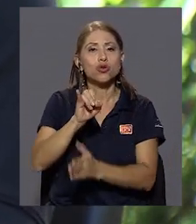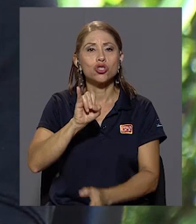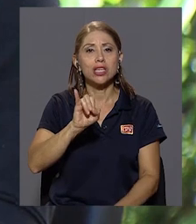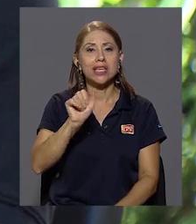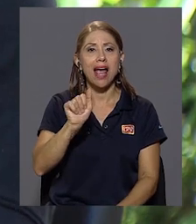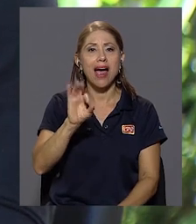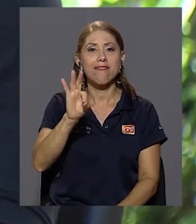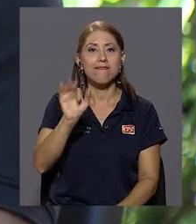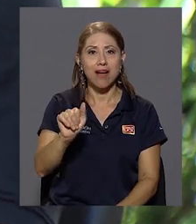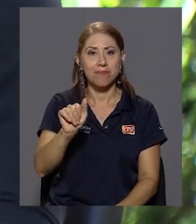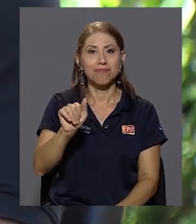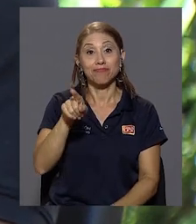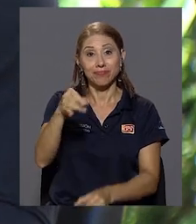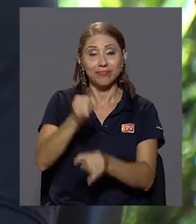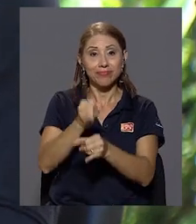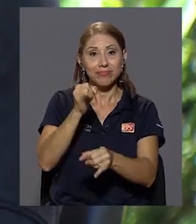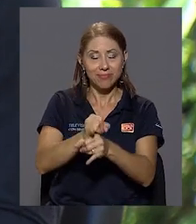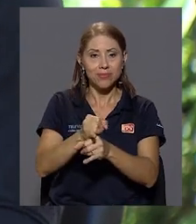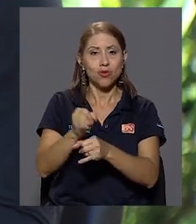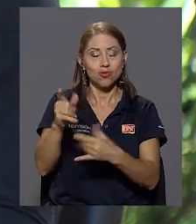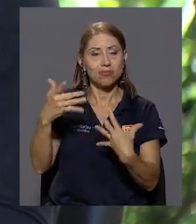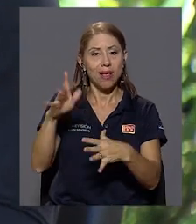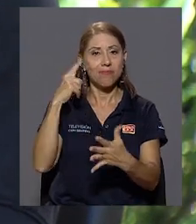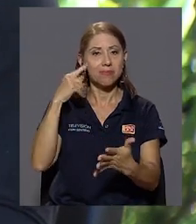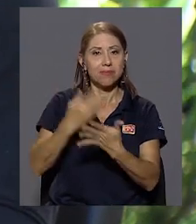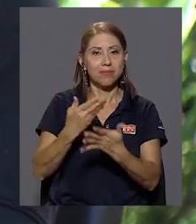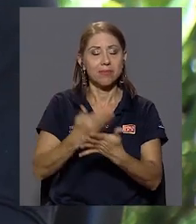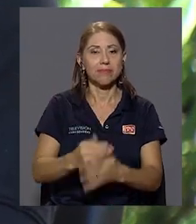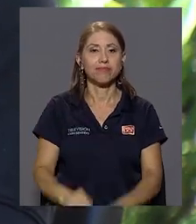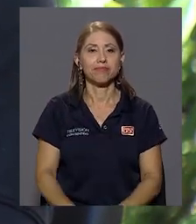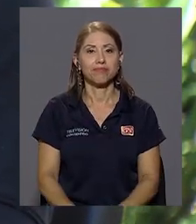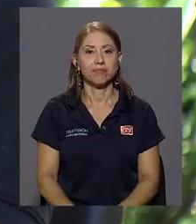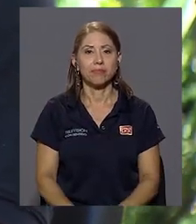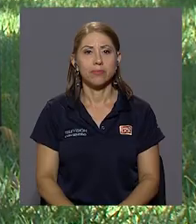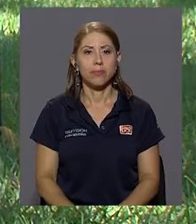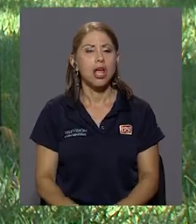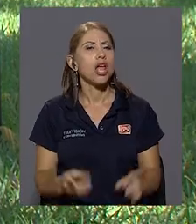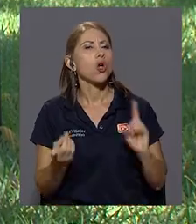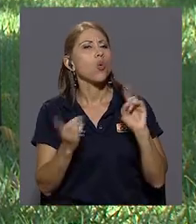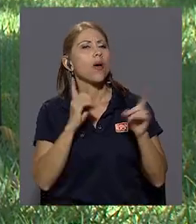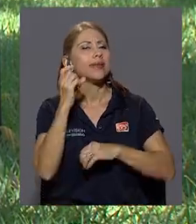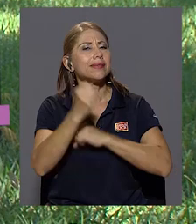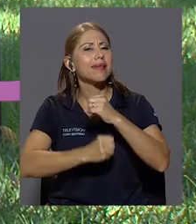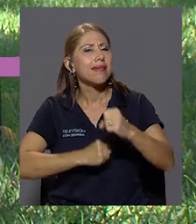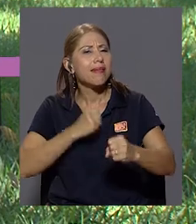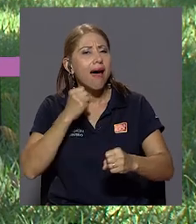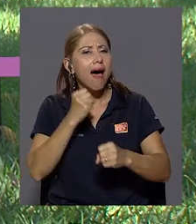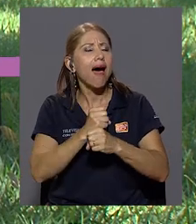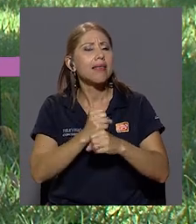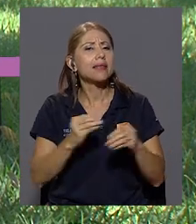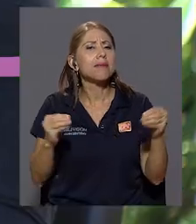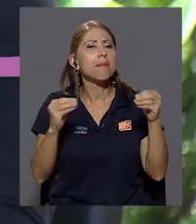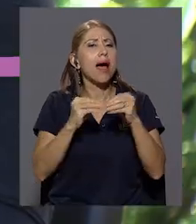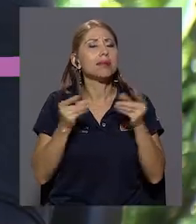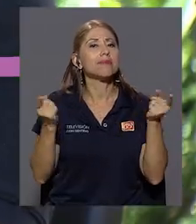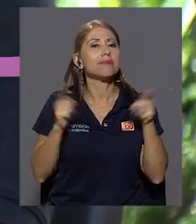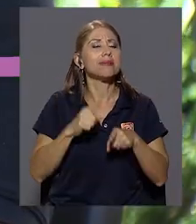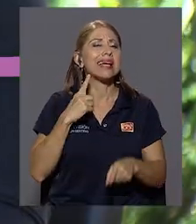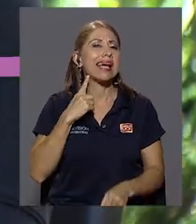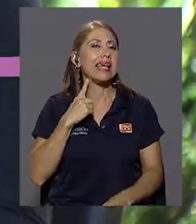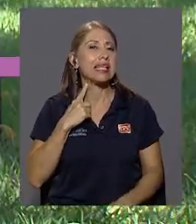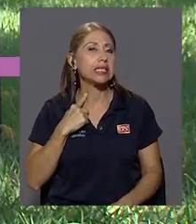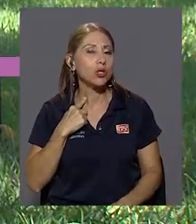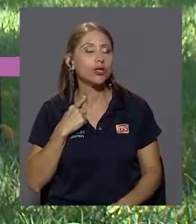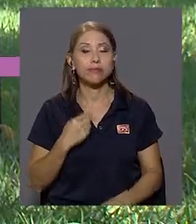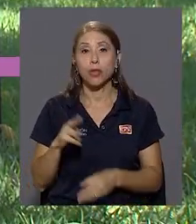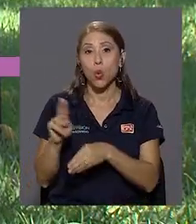nivel del IAFA, por ejemplo, que es la institución rectora, nos han demostrado. ¿Qué edades es donde más se presentan las